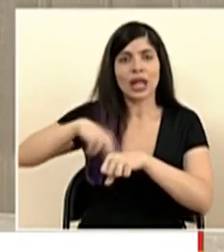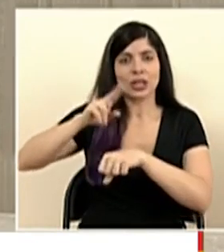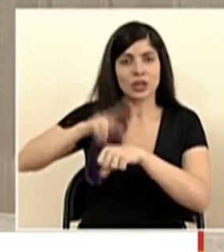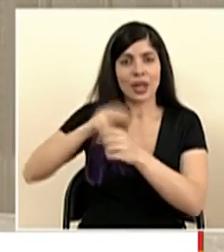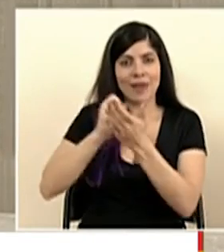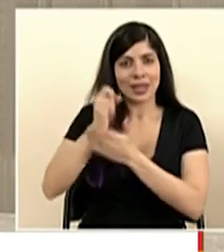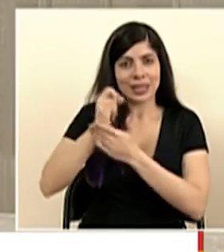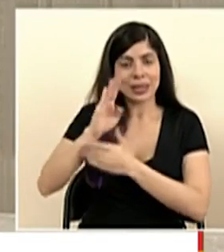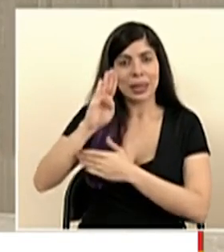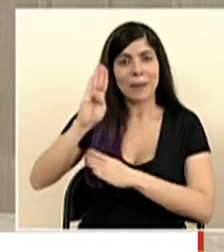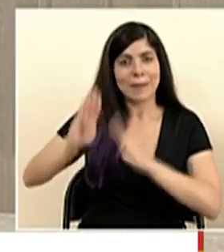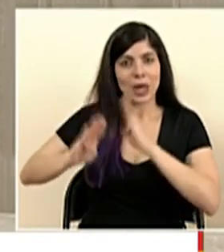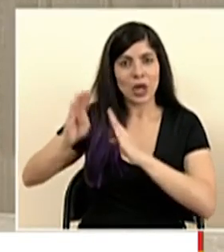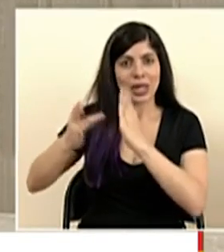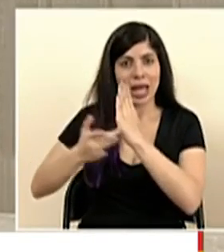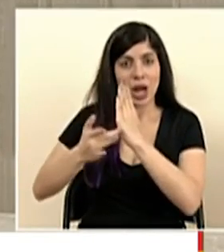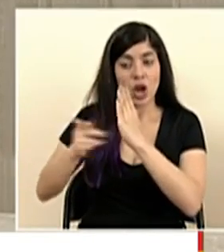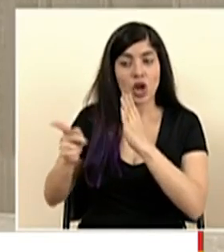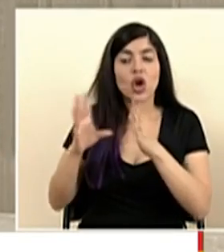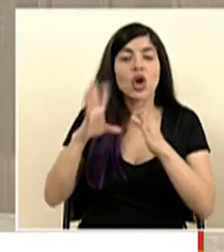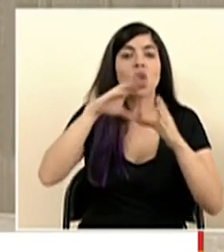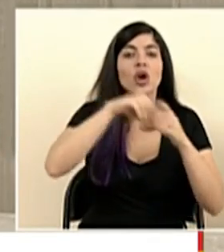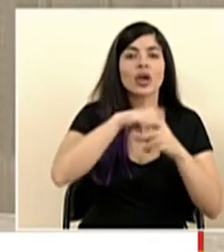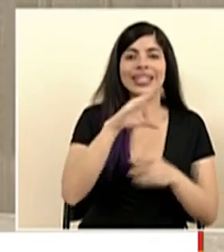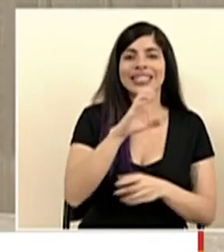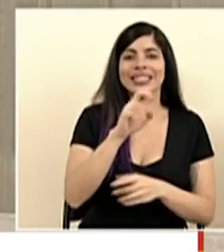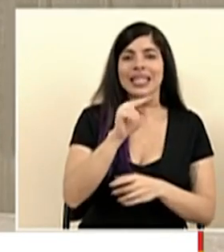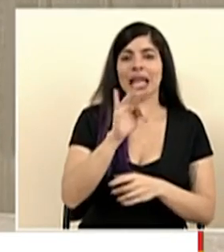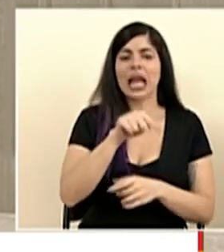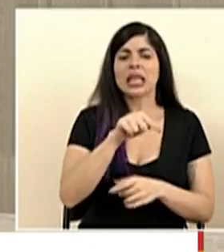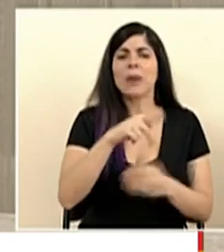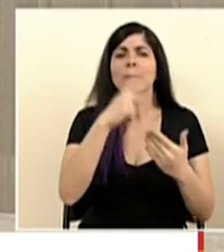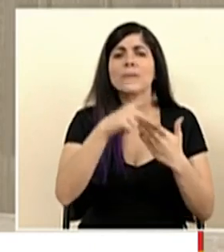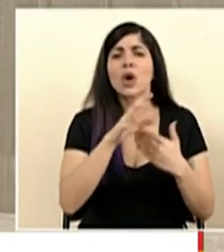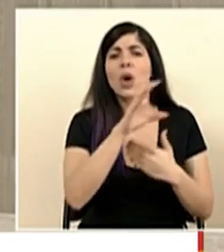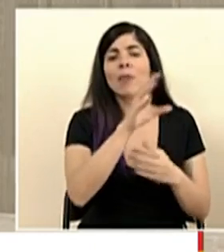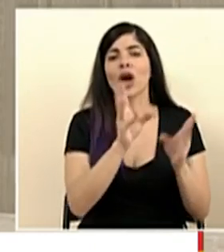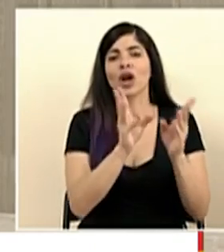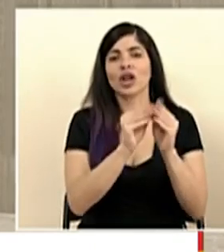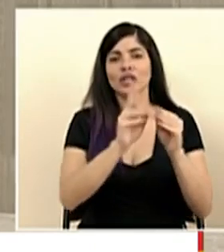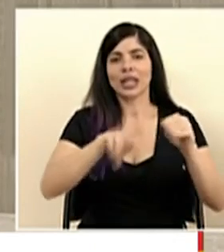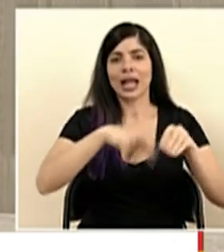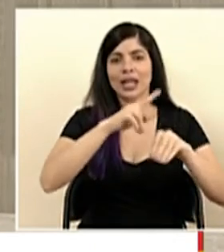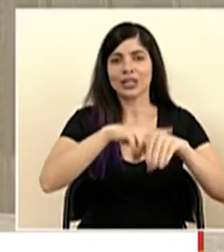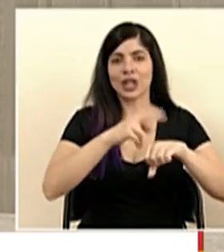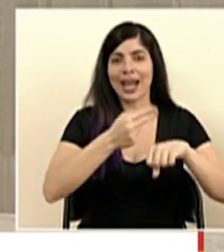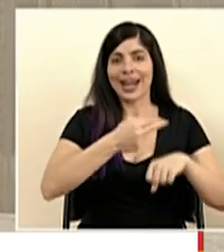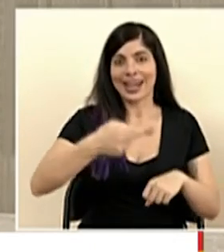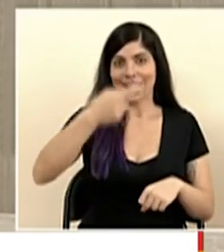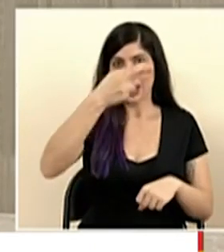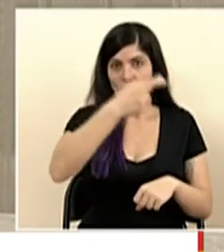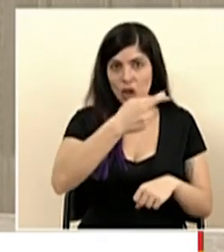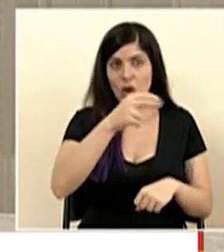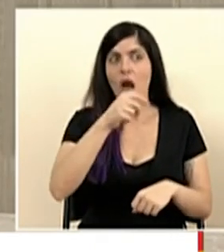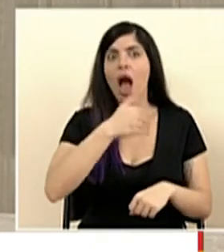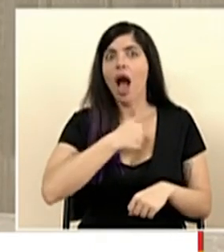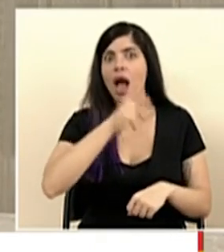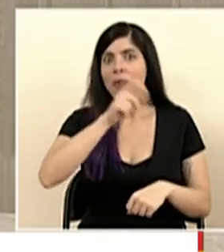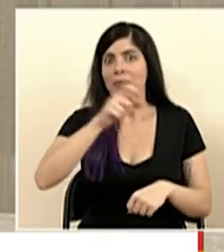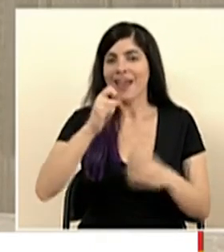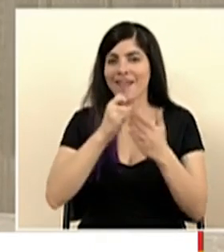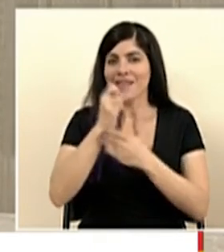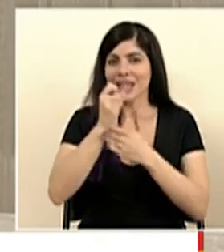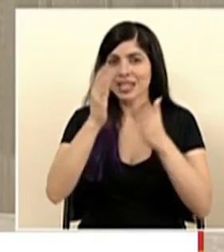parte del Senat, del cual es un programa del Consejo Nacional de Rectores, además de investigadores del Instituto